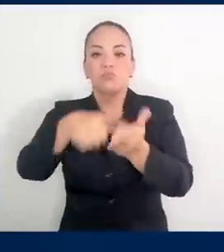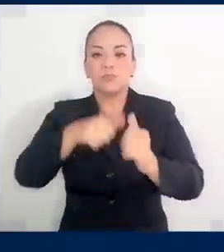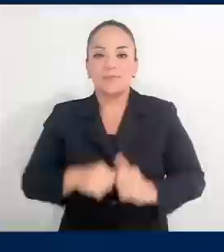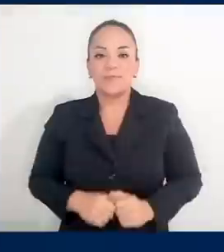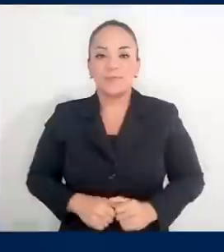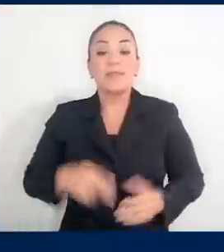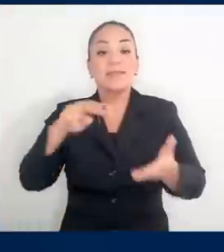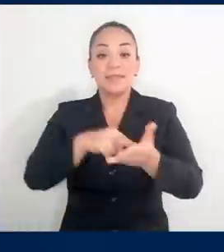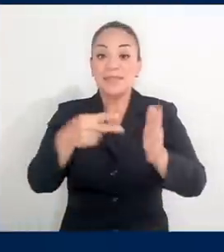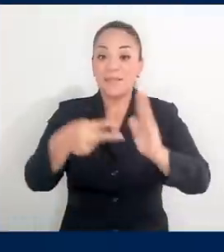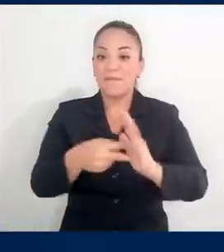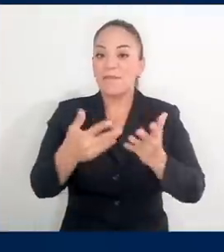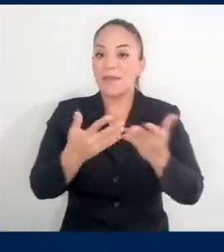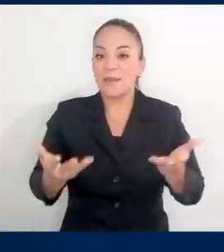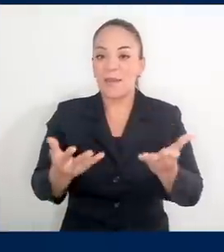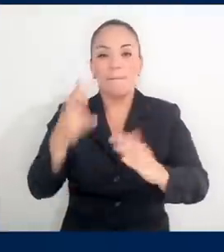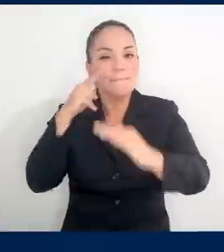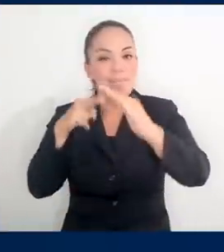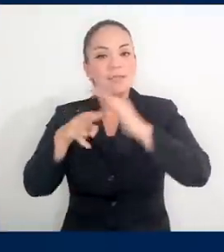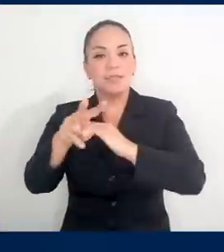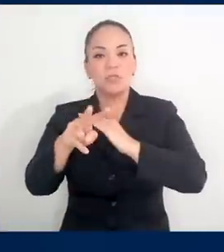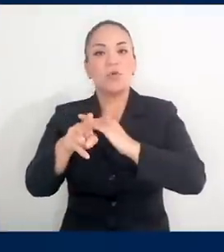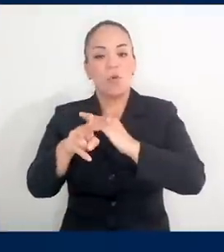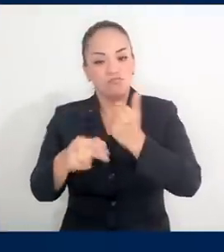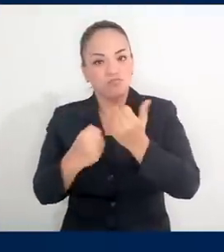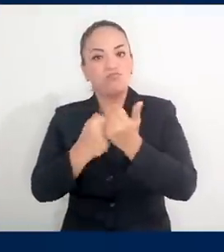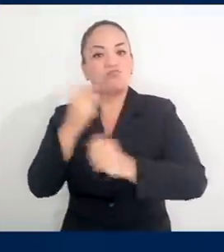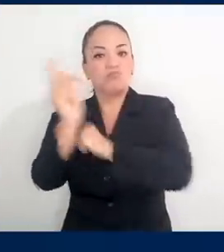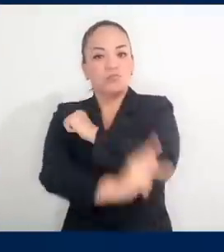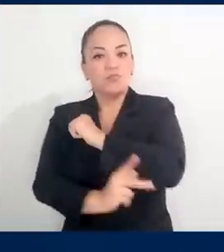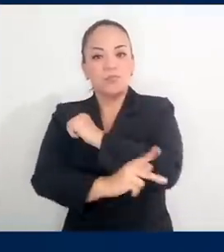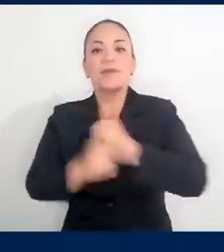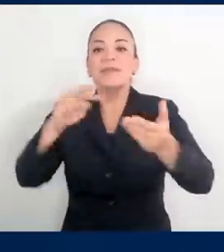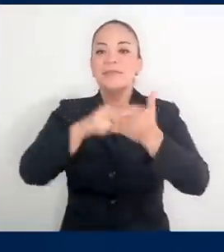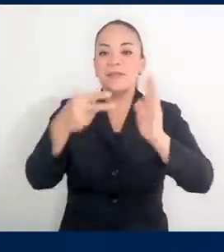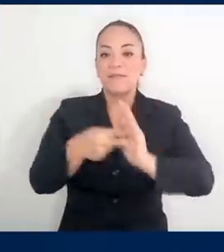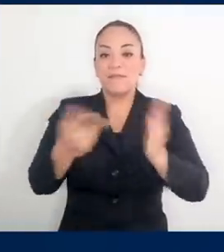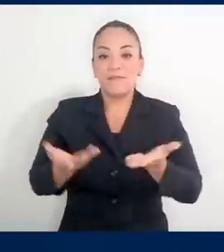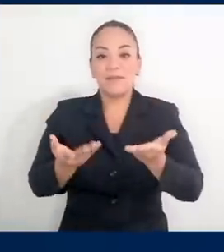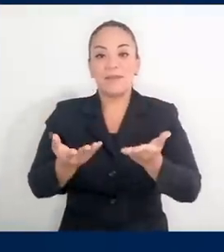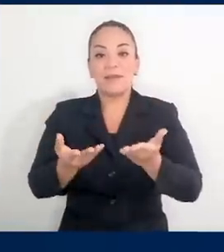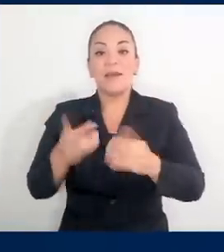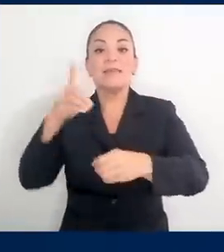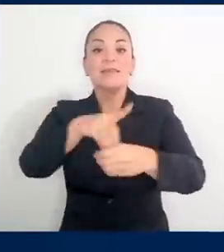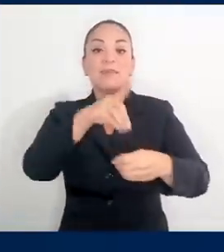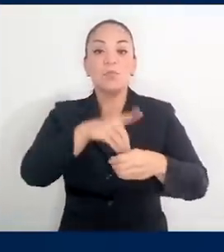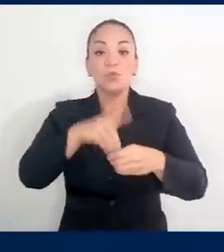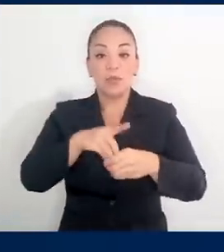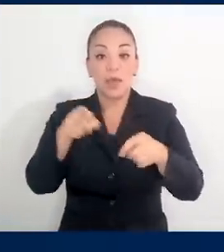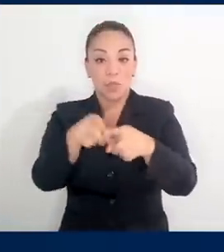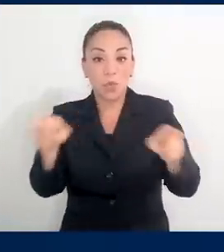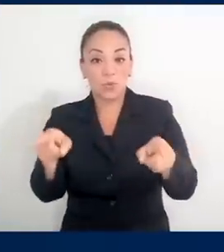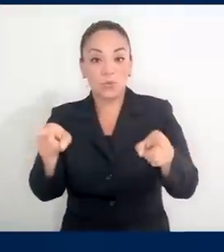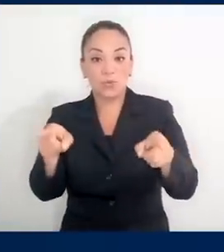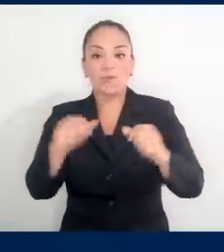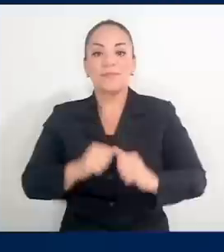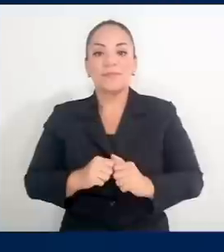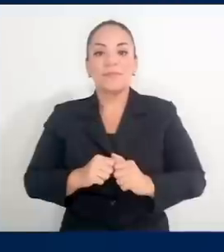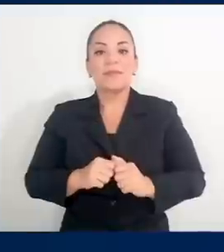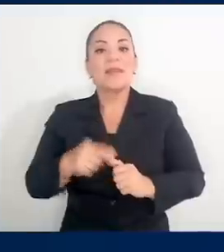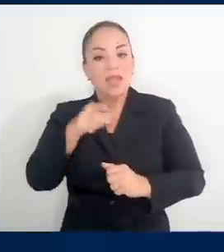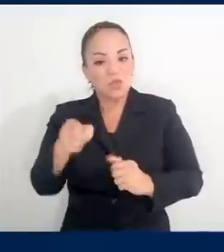Congreso. Eso demuestra una visión patriótica, eso demuestra que los diputados de este país